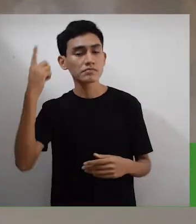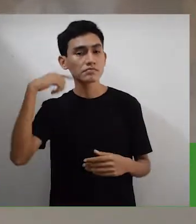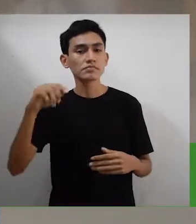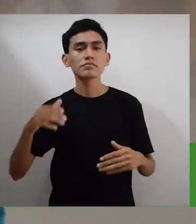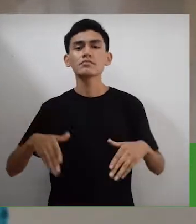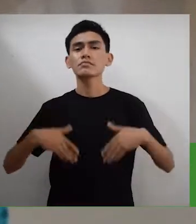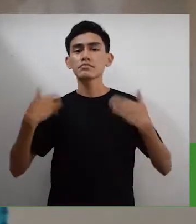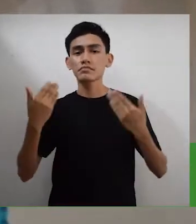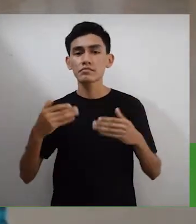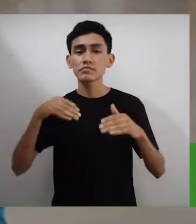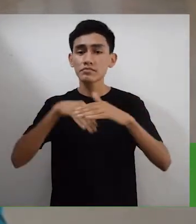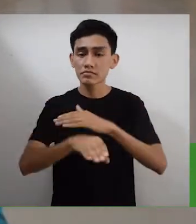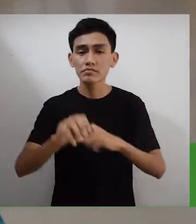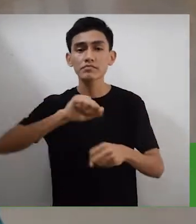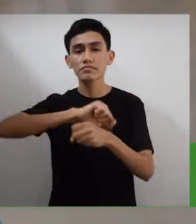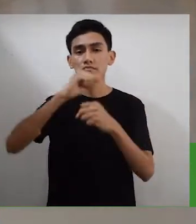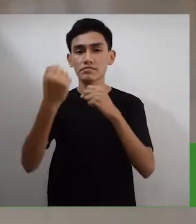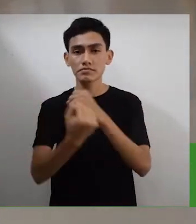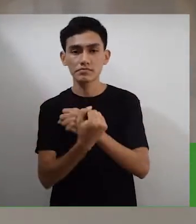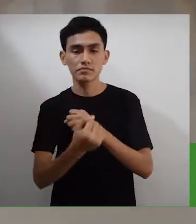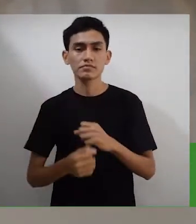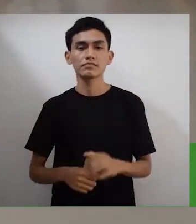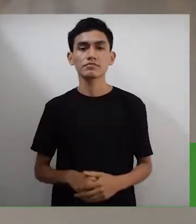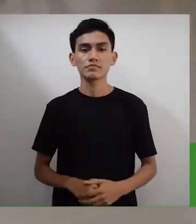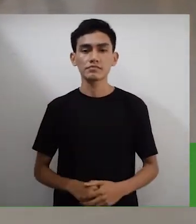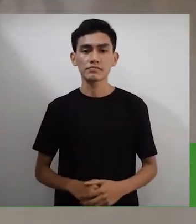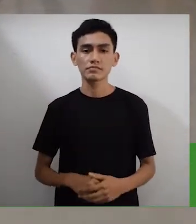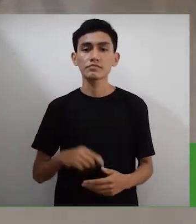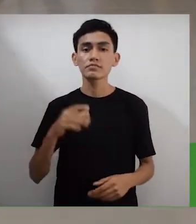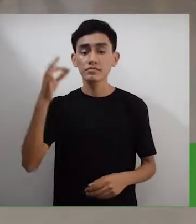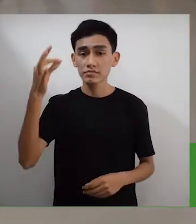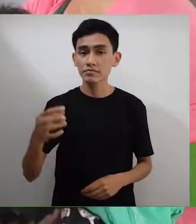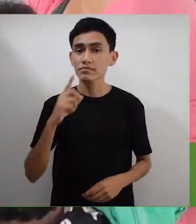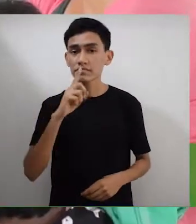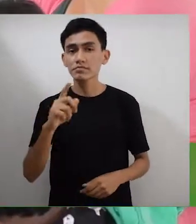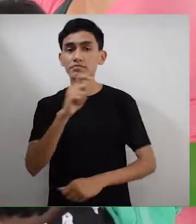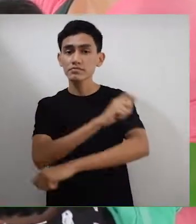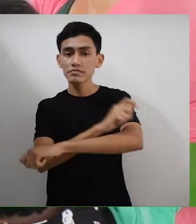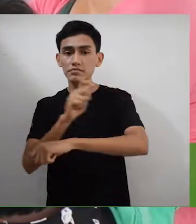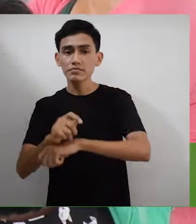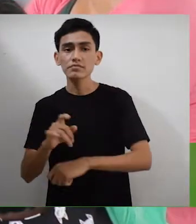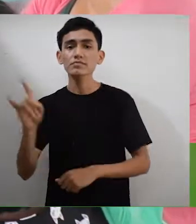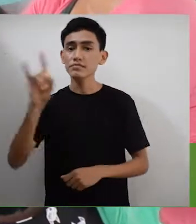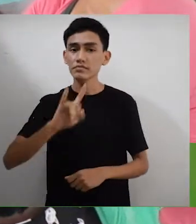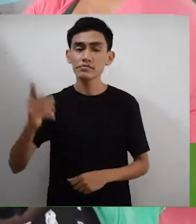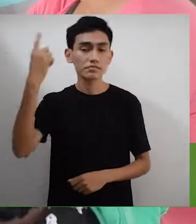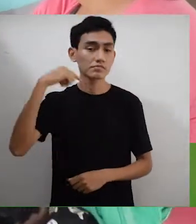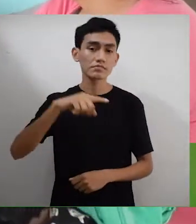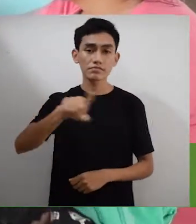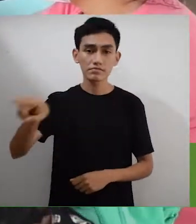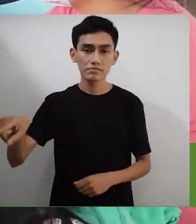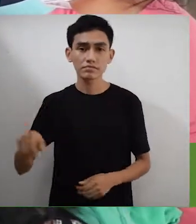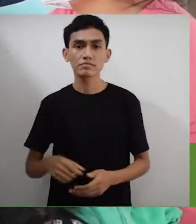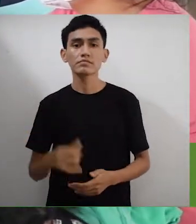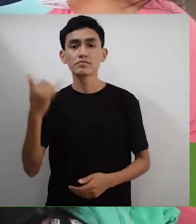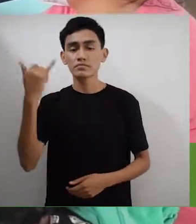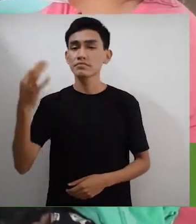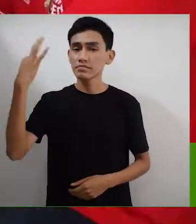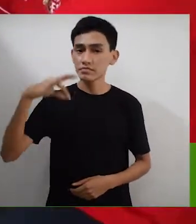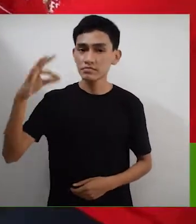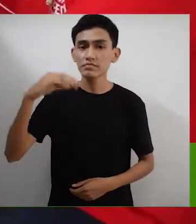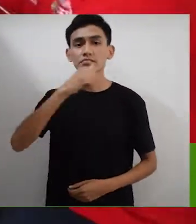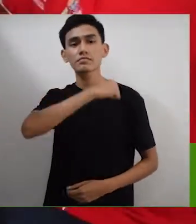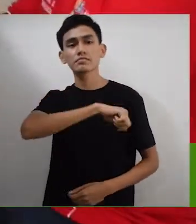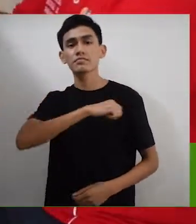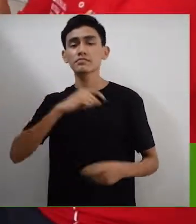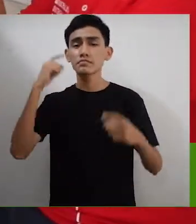desenvolverse en la sociedad. Realmente es un taller que les va a servir mucho a ellos y siempre la municipalidad va a